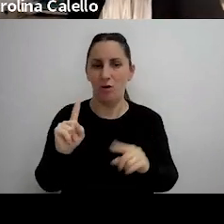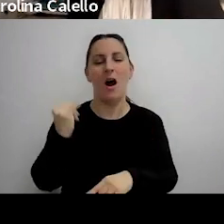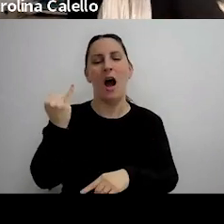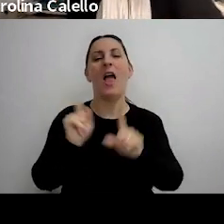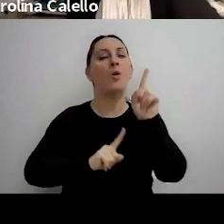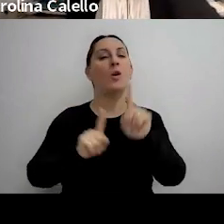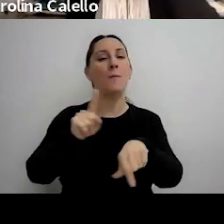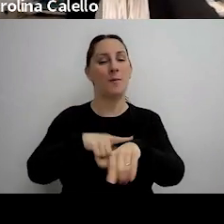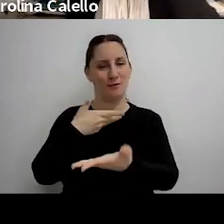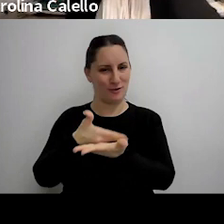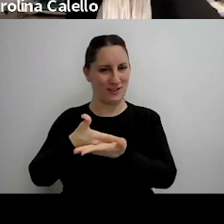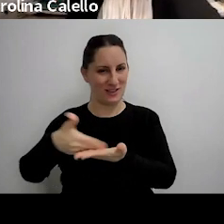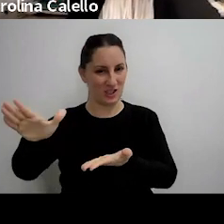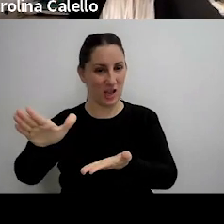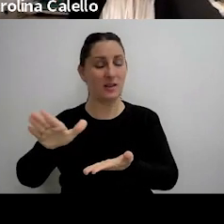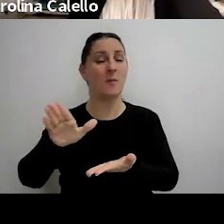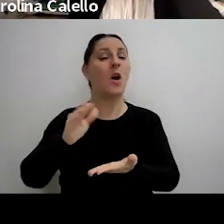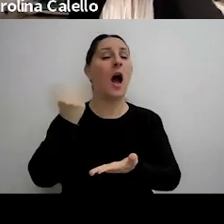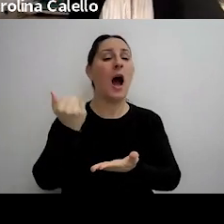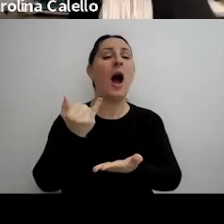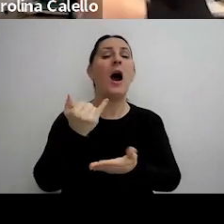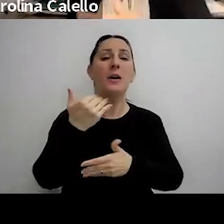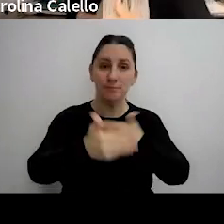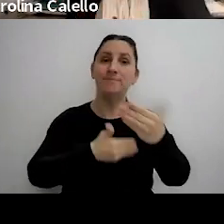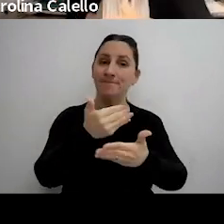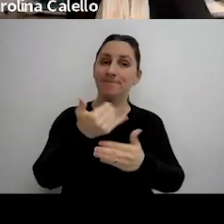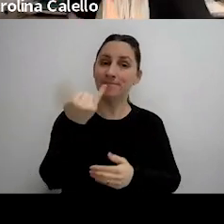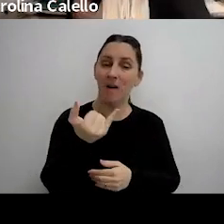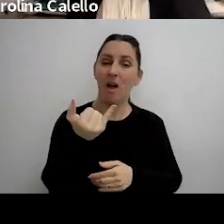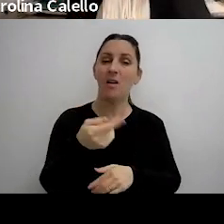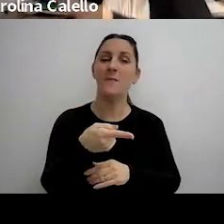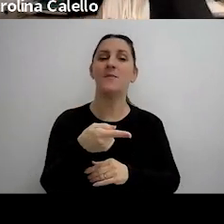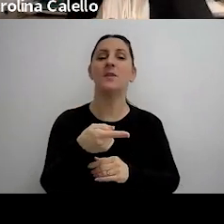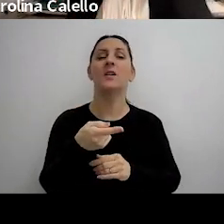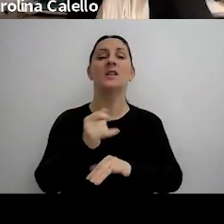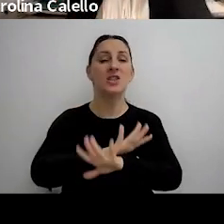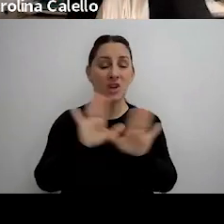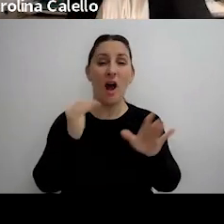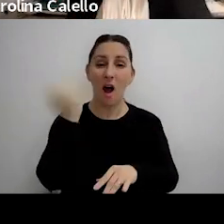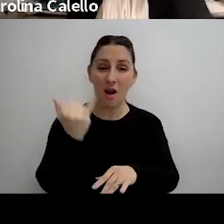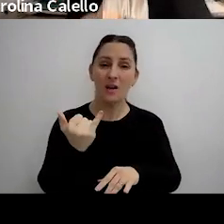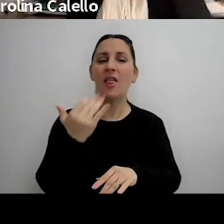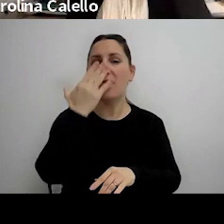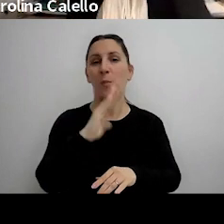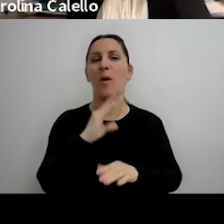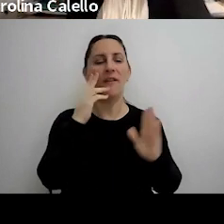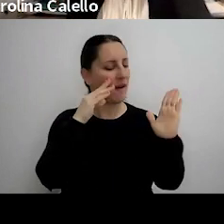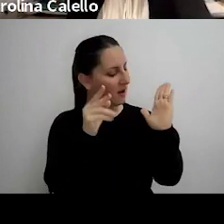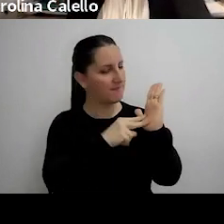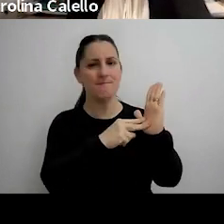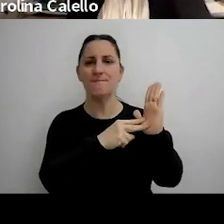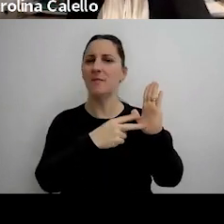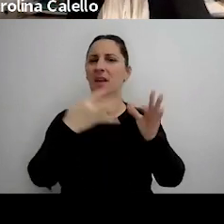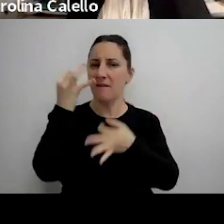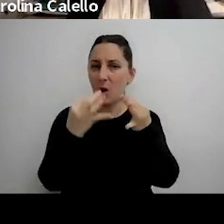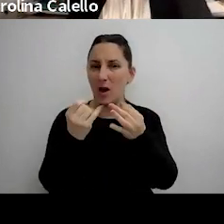rechaza pero en aquellos casos en que se produce claramente una vez producida después tiene que ser valorada porque si no no tiene